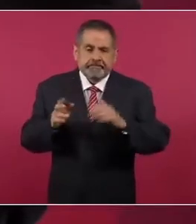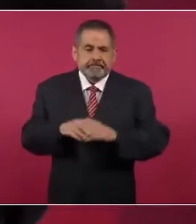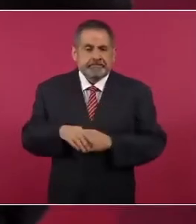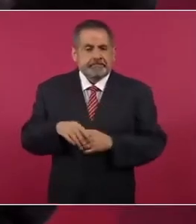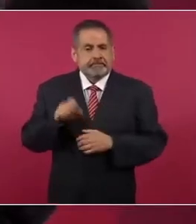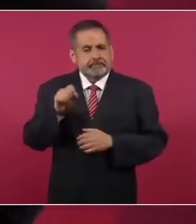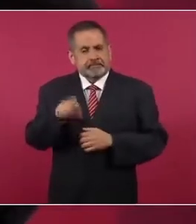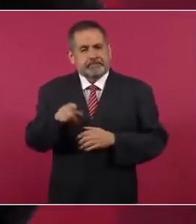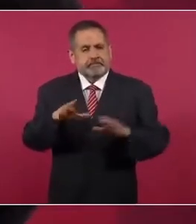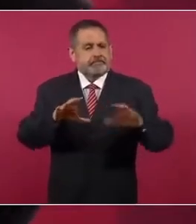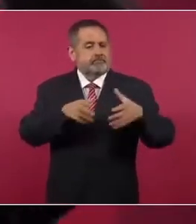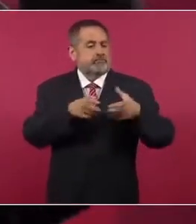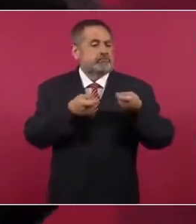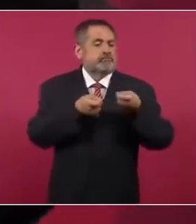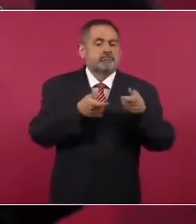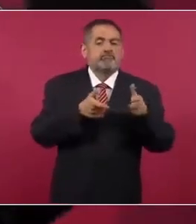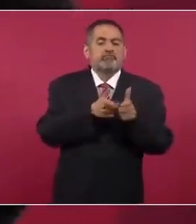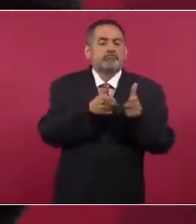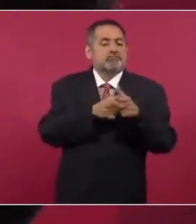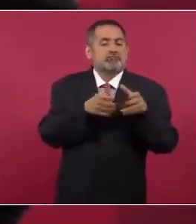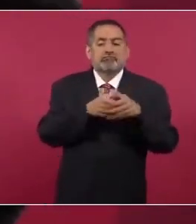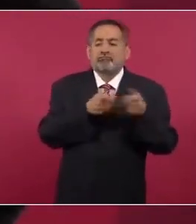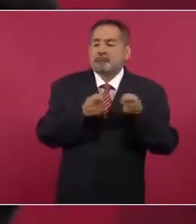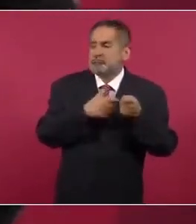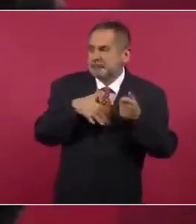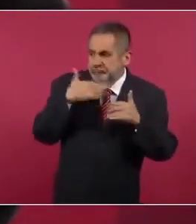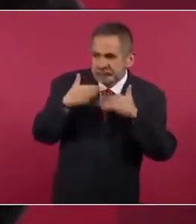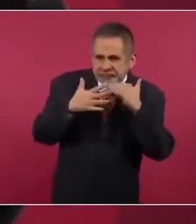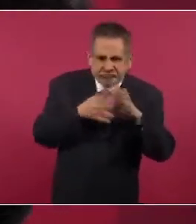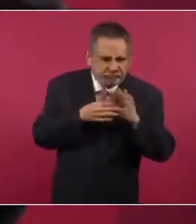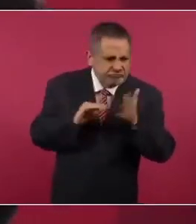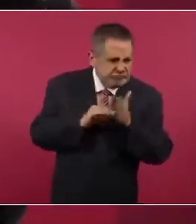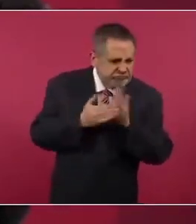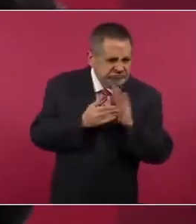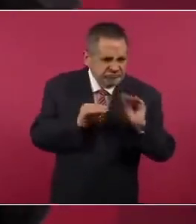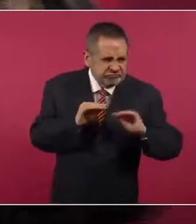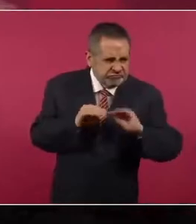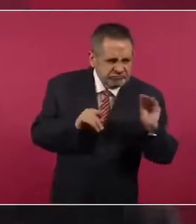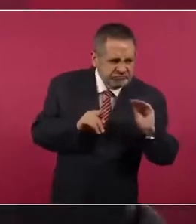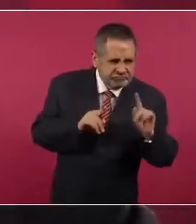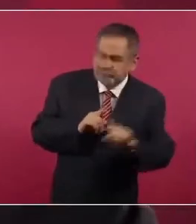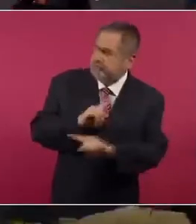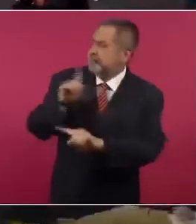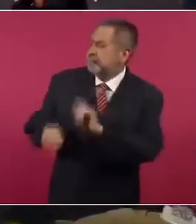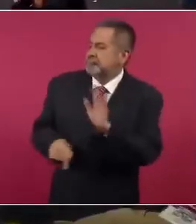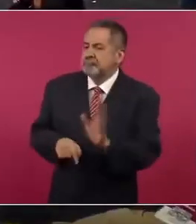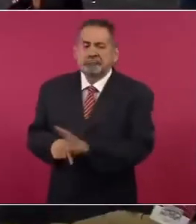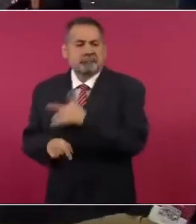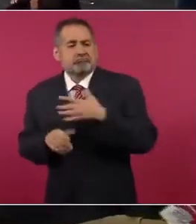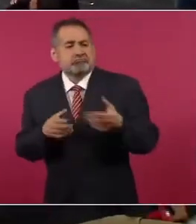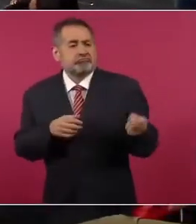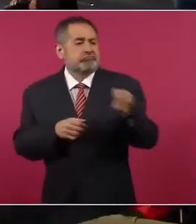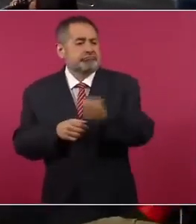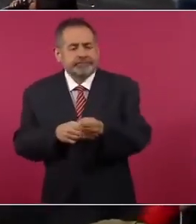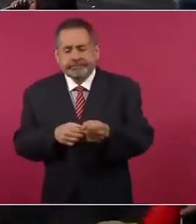la cúpula, los que hicieron sus enjuagues arriba, los sus